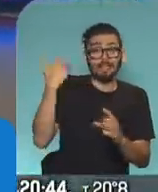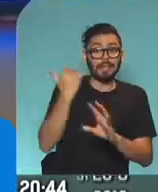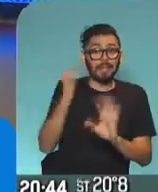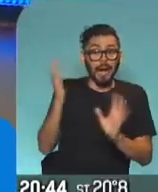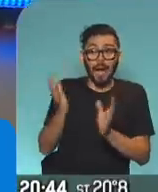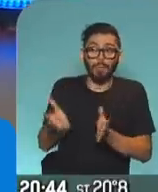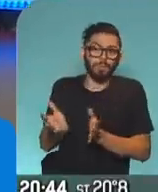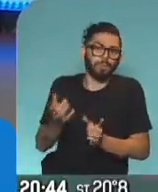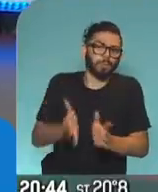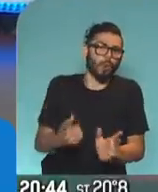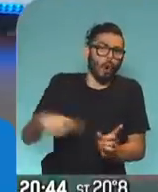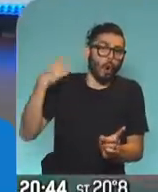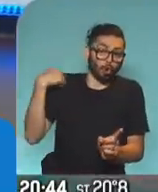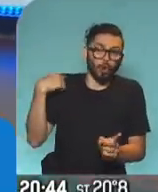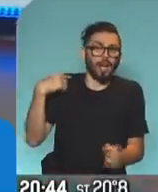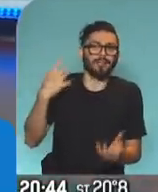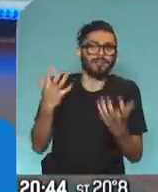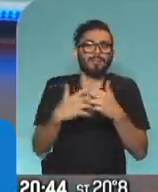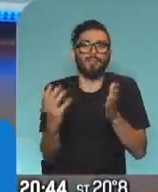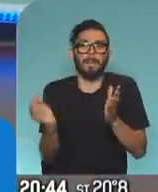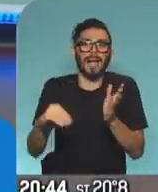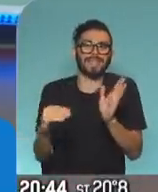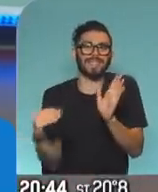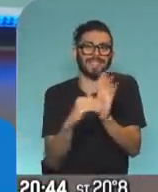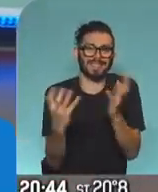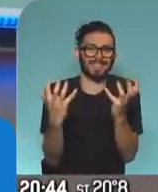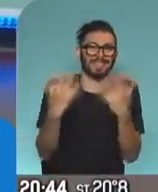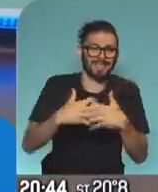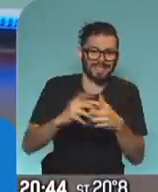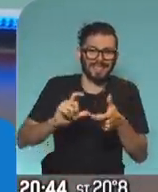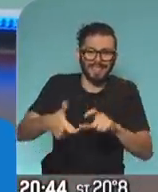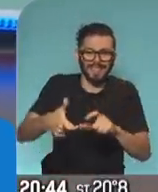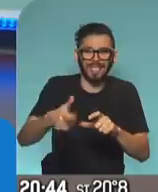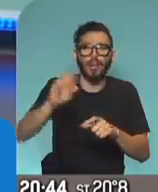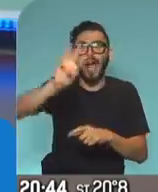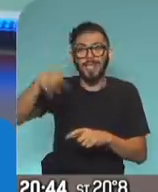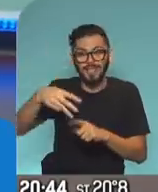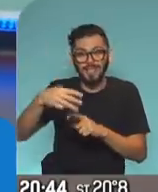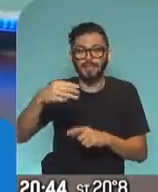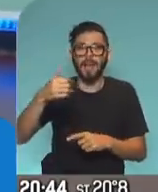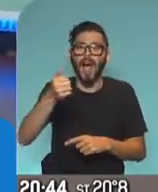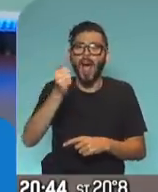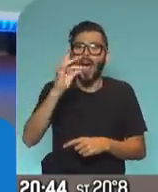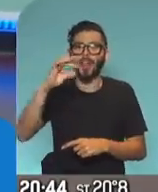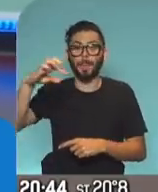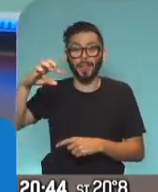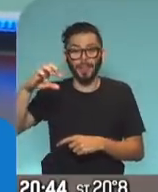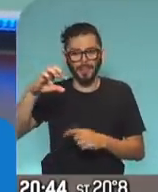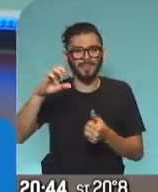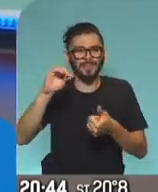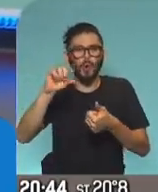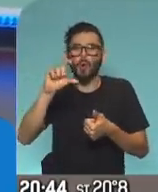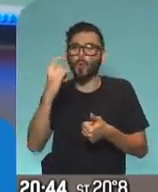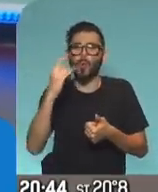que hace es ampliar la información en su ADP, eso lo puede hacer a través de mi ANSES con el CUIL y la clave de seguridad social y si no,